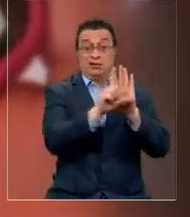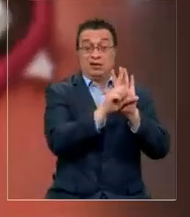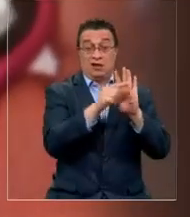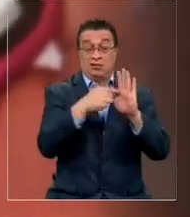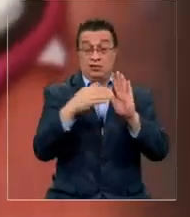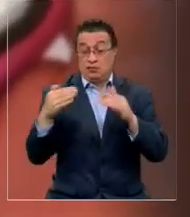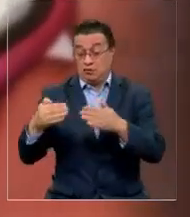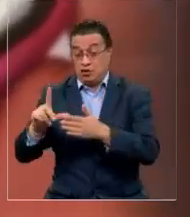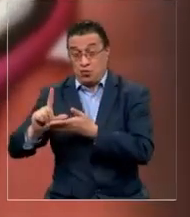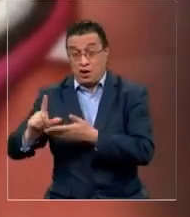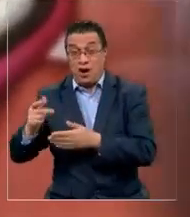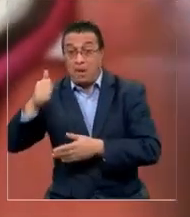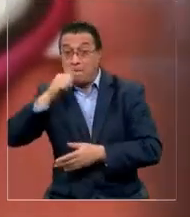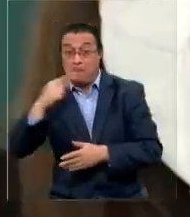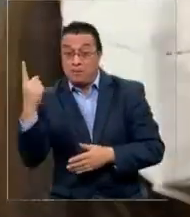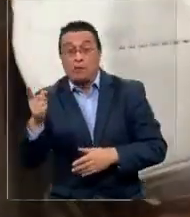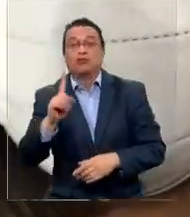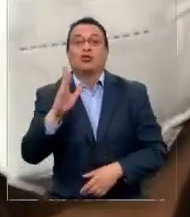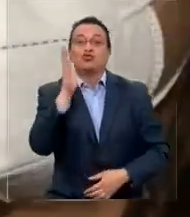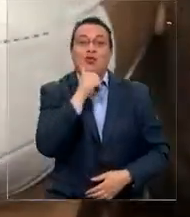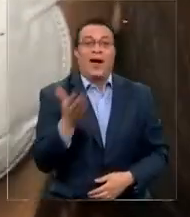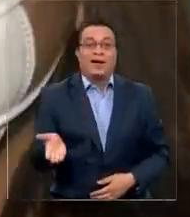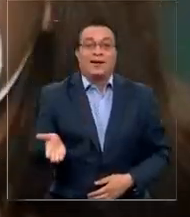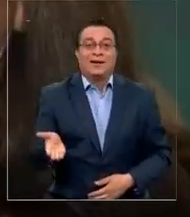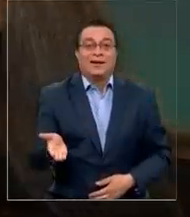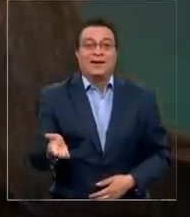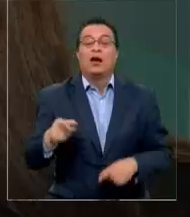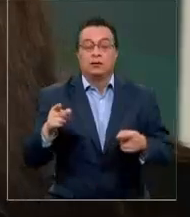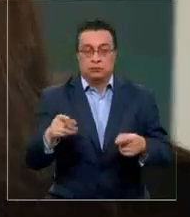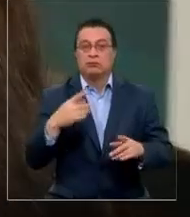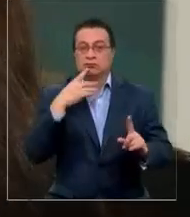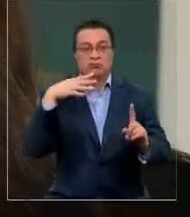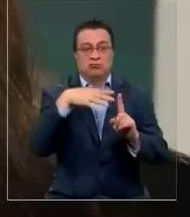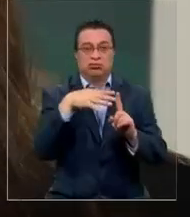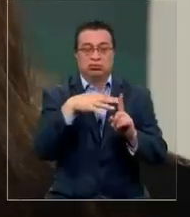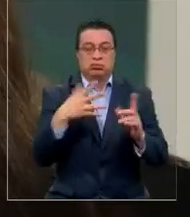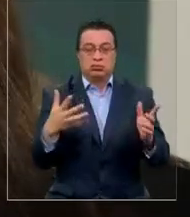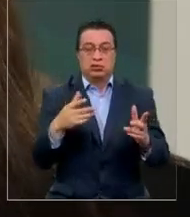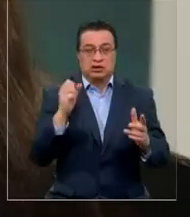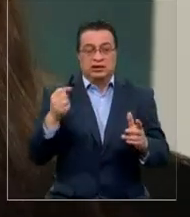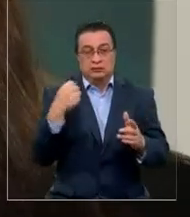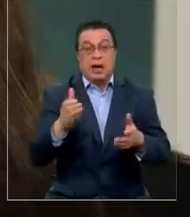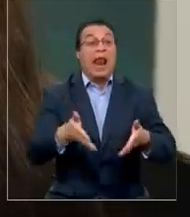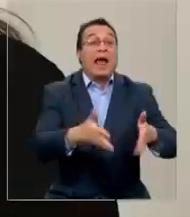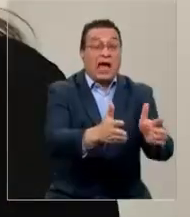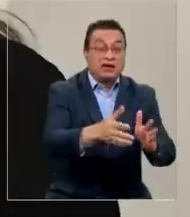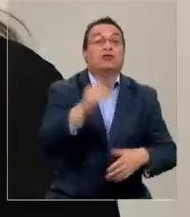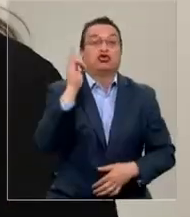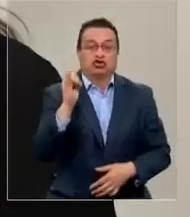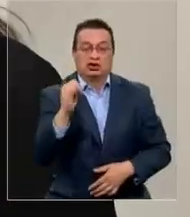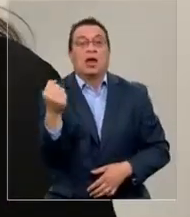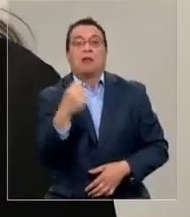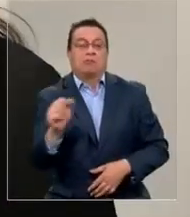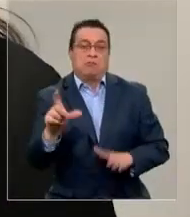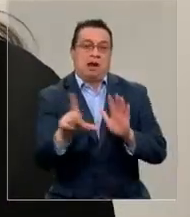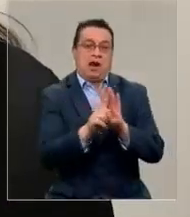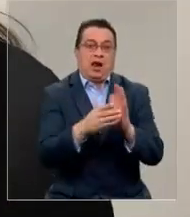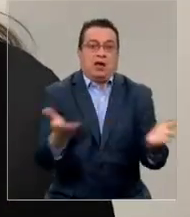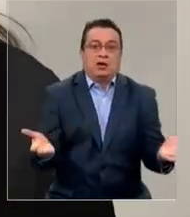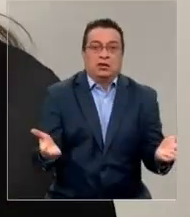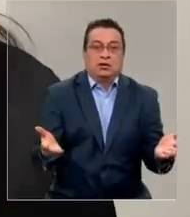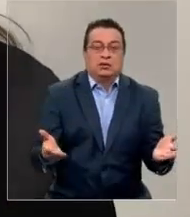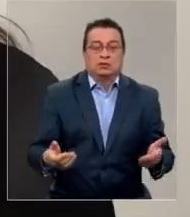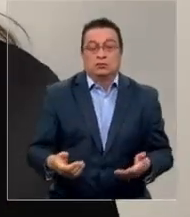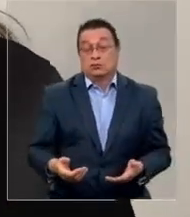recintos privados. Una crítica a la legislación, considerando que sí es delito en el caso del acoso callejero. También es un poco el efecto